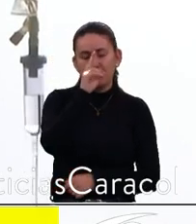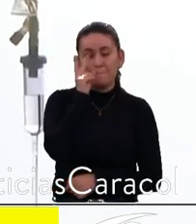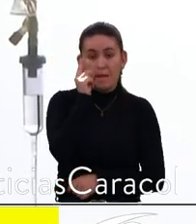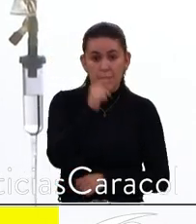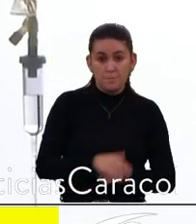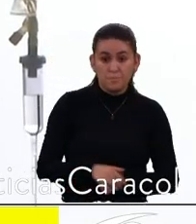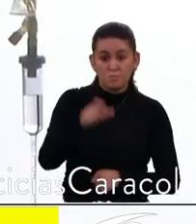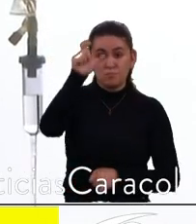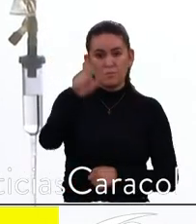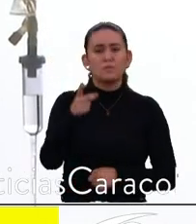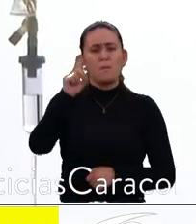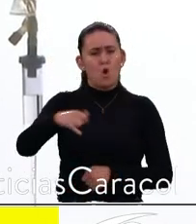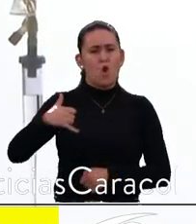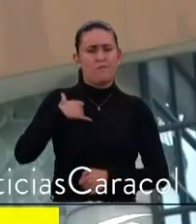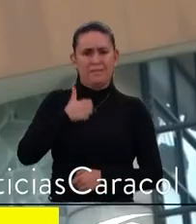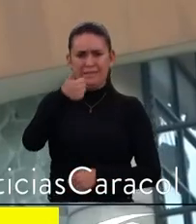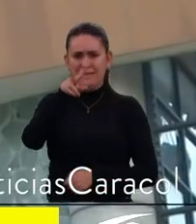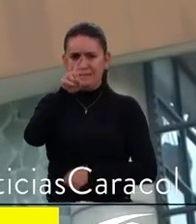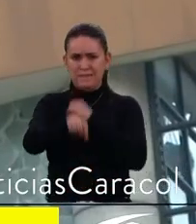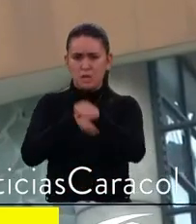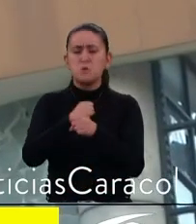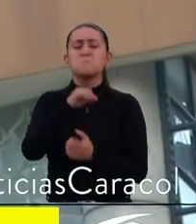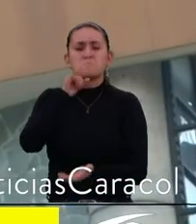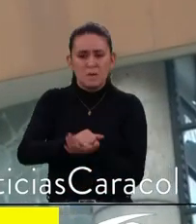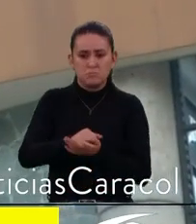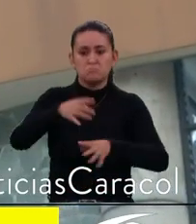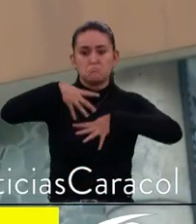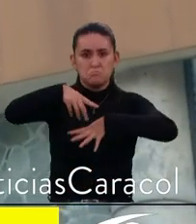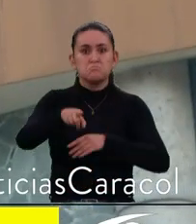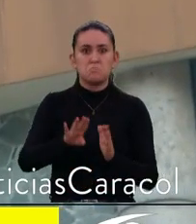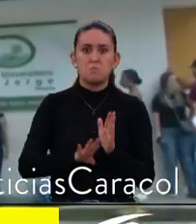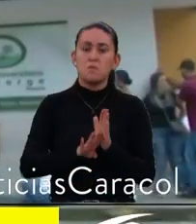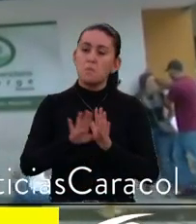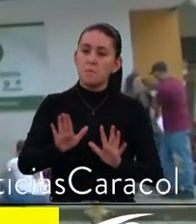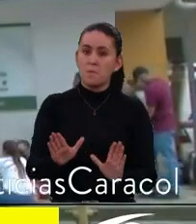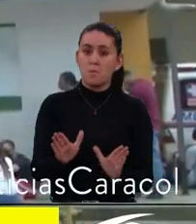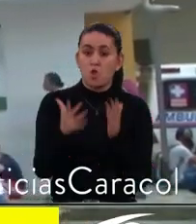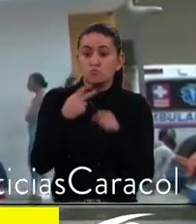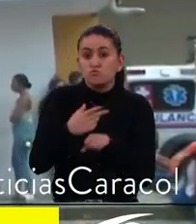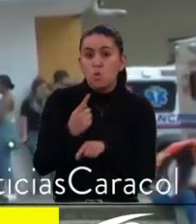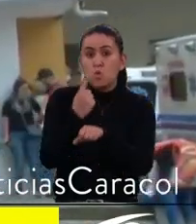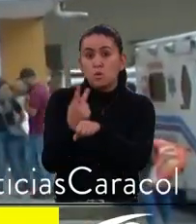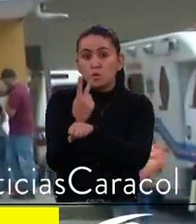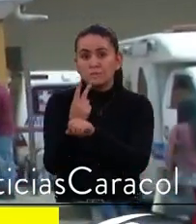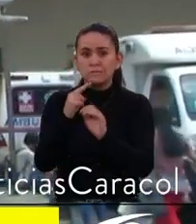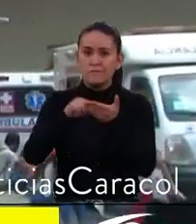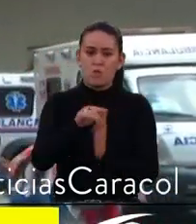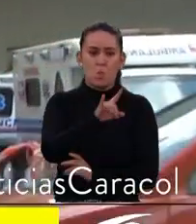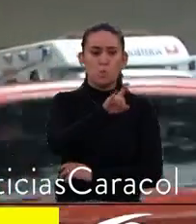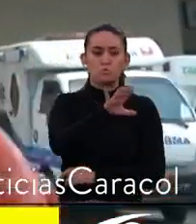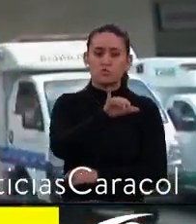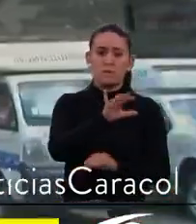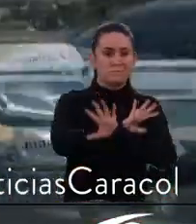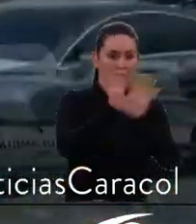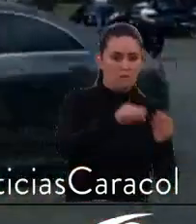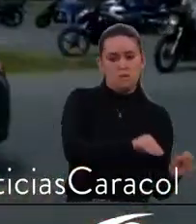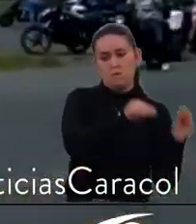17 años, que también resultó herido en este ataque, avanza. Se espera que en las próximas horas pueda salir de cuidados intensivos.